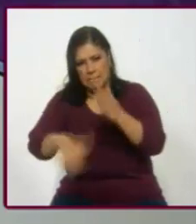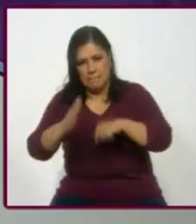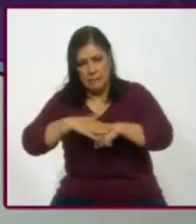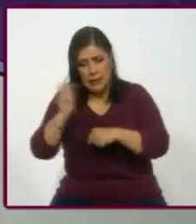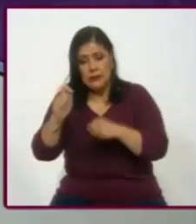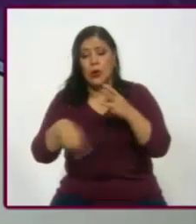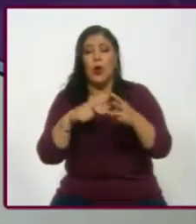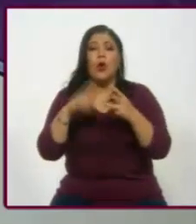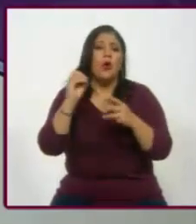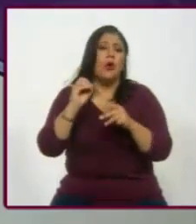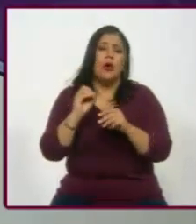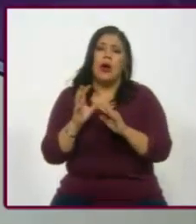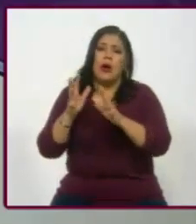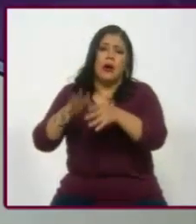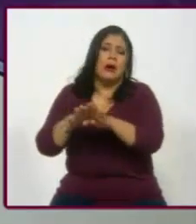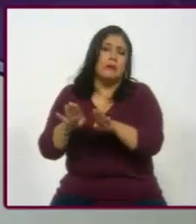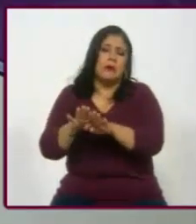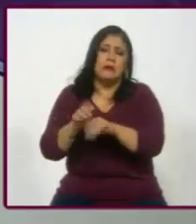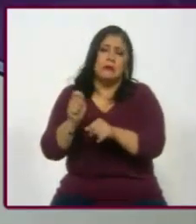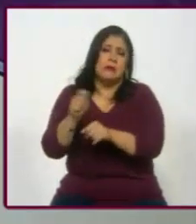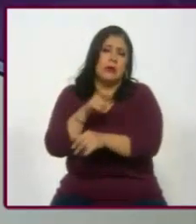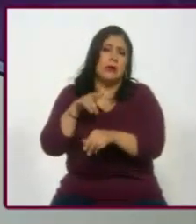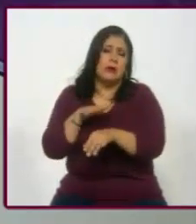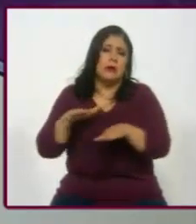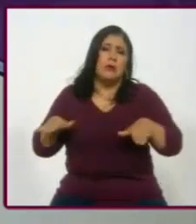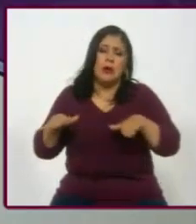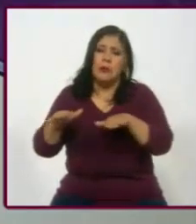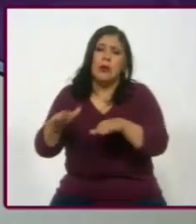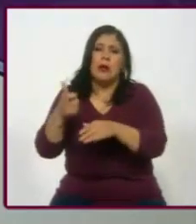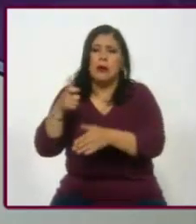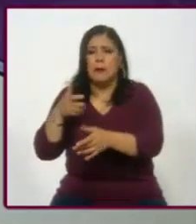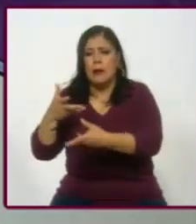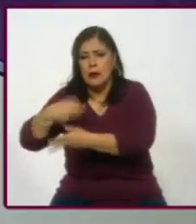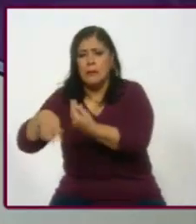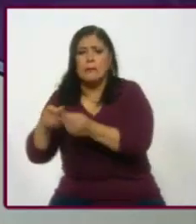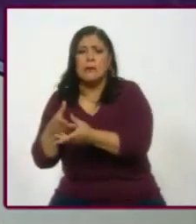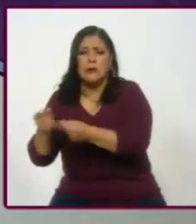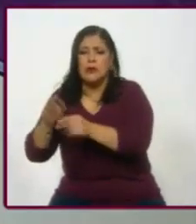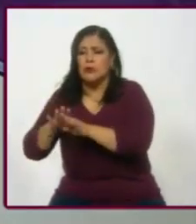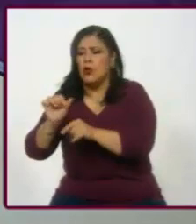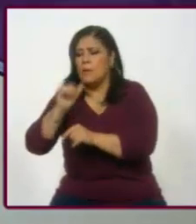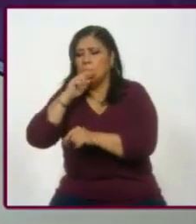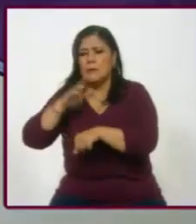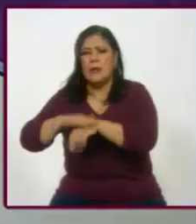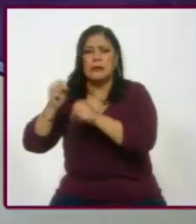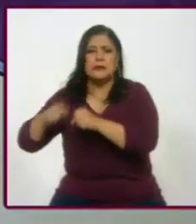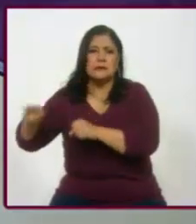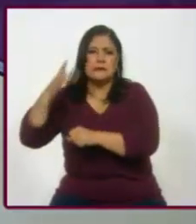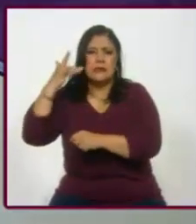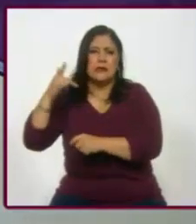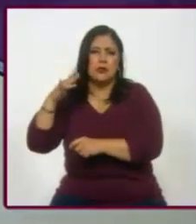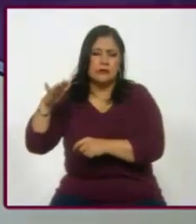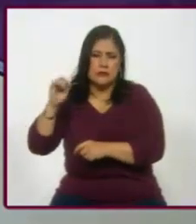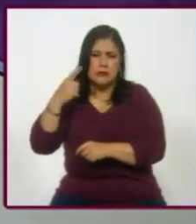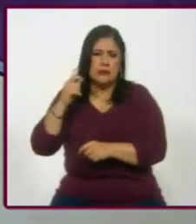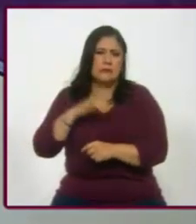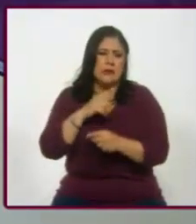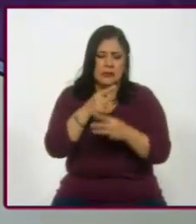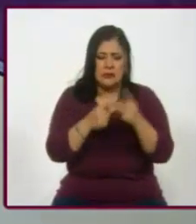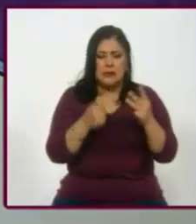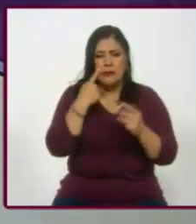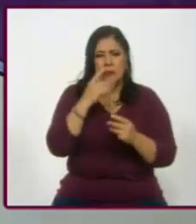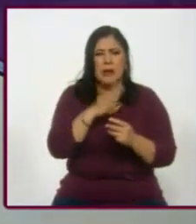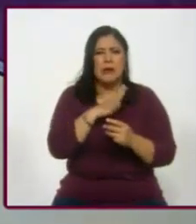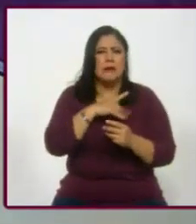con el aeropuerto de Santa Lucía, con el que tenemos, el de Santa Lucía. gastemos. Bueno, sí le gastamos, pero... Y ahí entran toda una cantidad de consideraciones